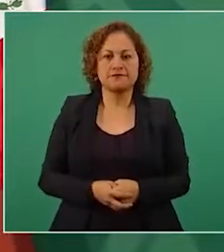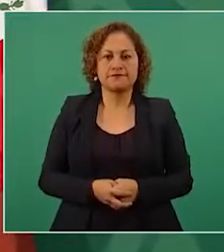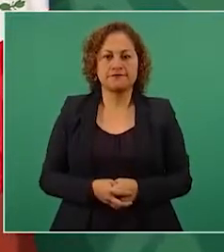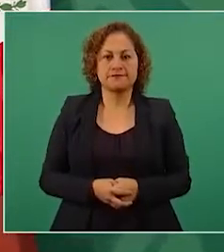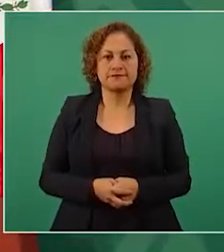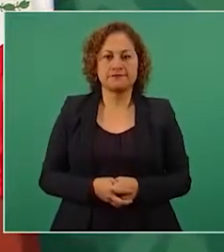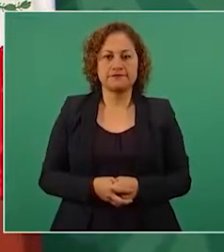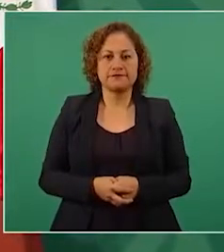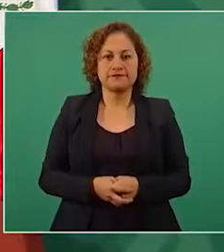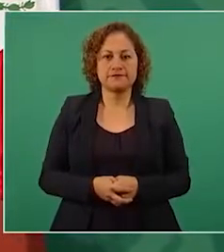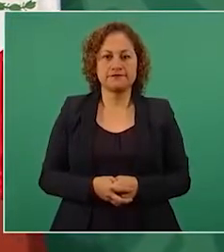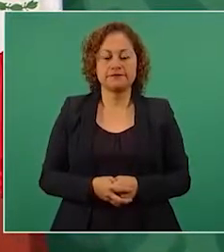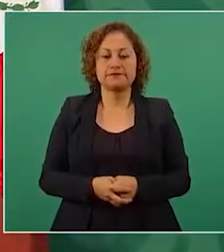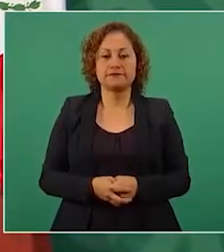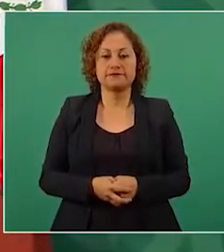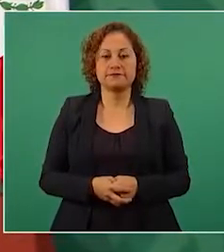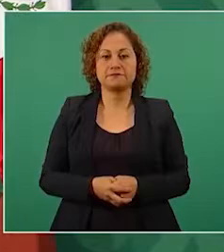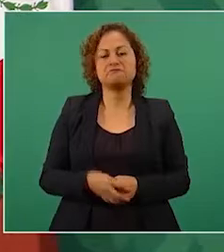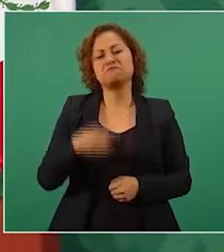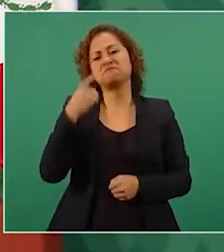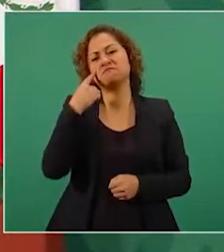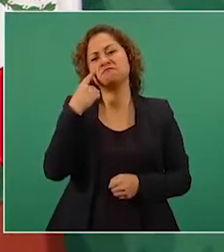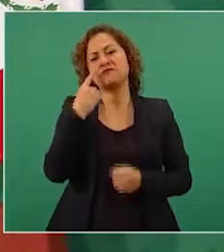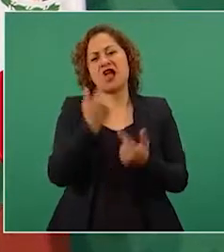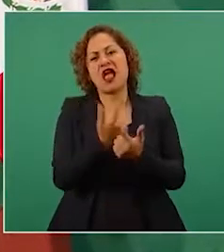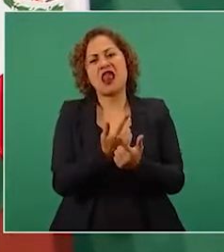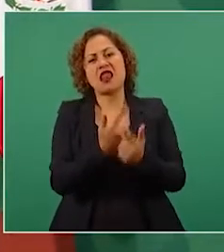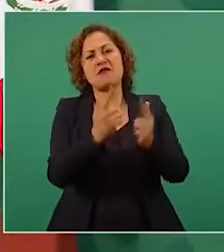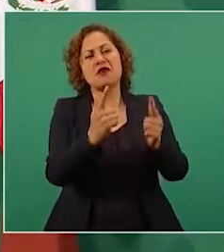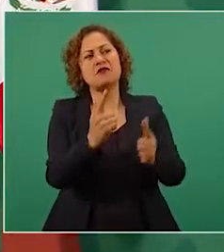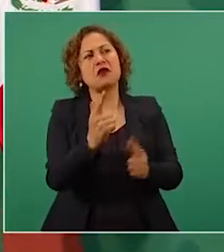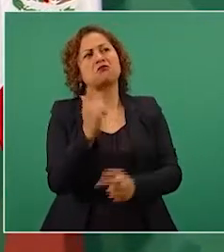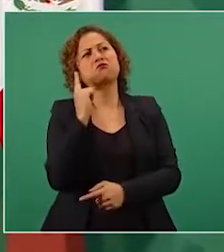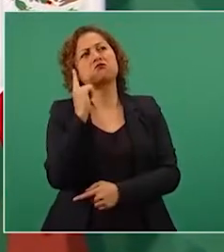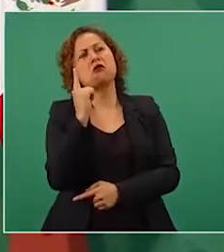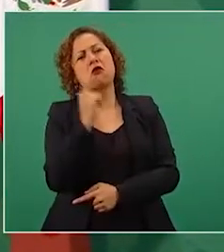La libertad no se implora, se conquista.